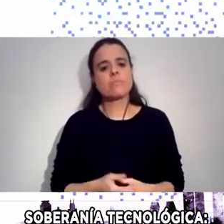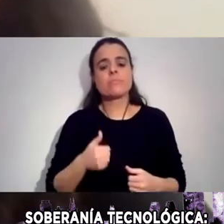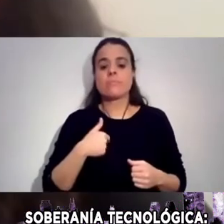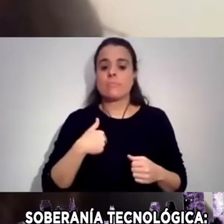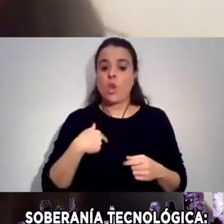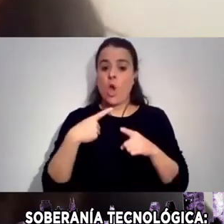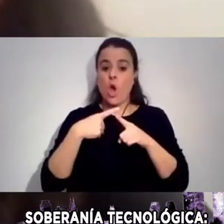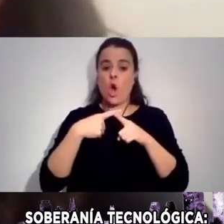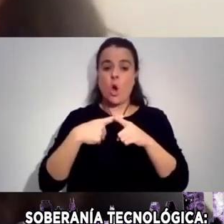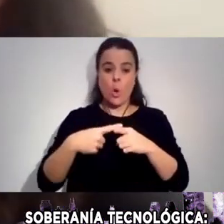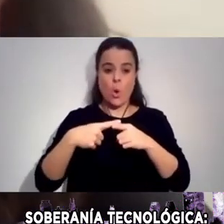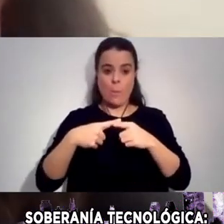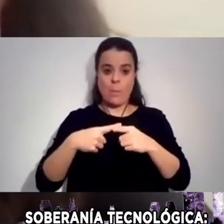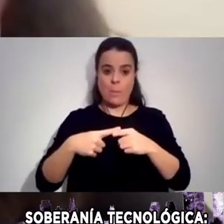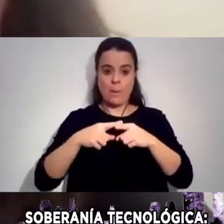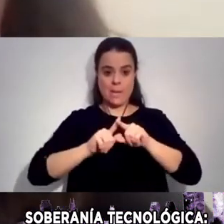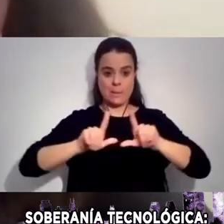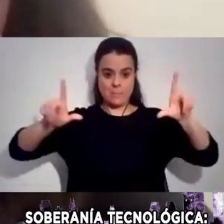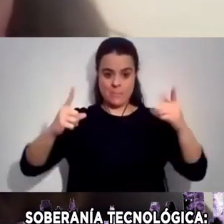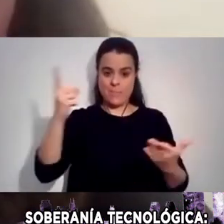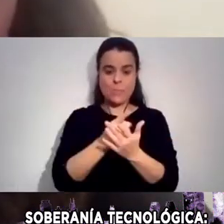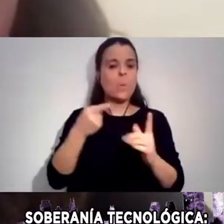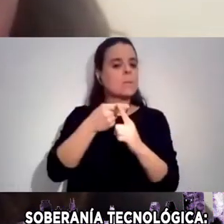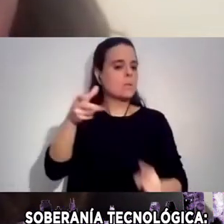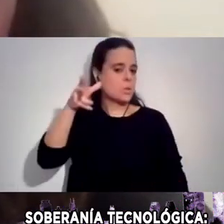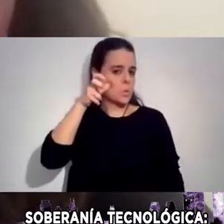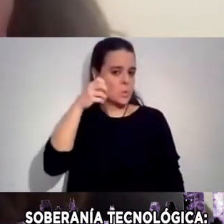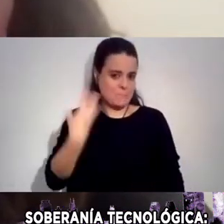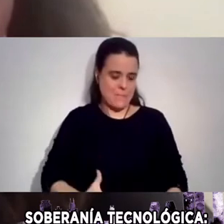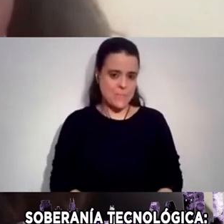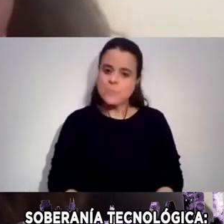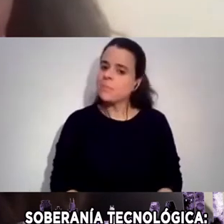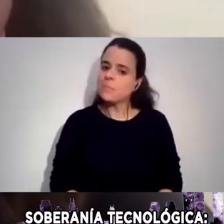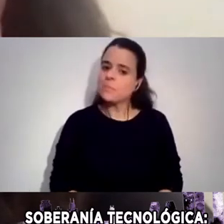porque si no, no se va a escuchar bien, porque tengo que...